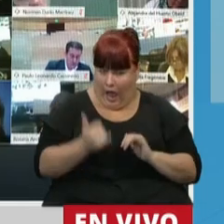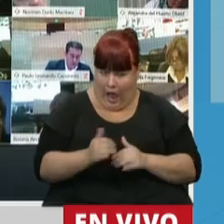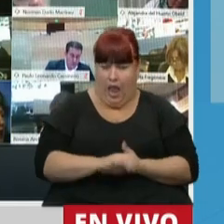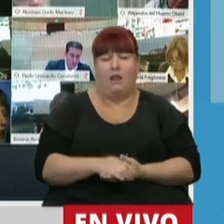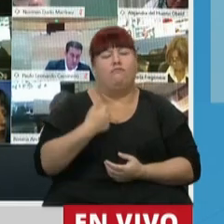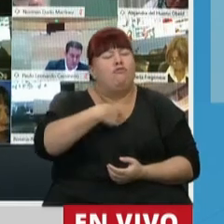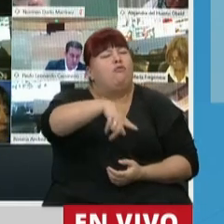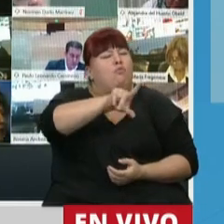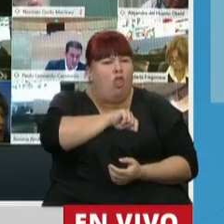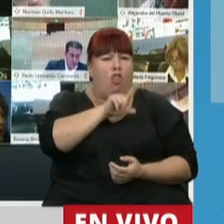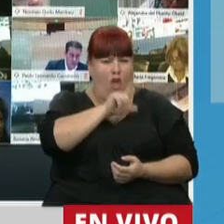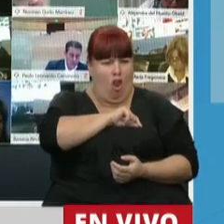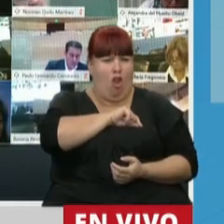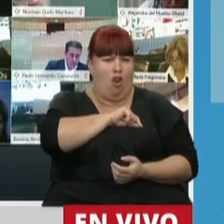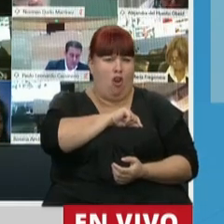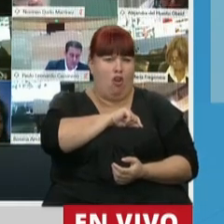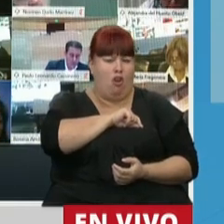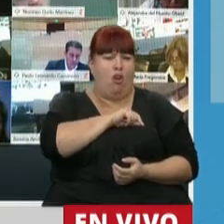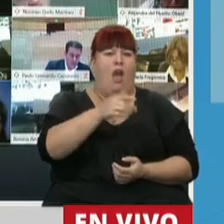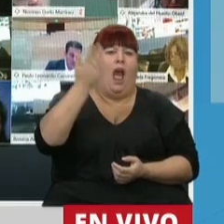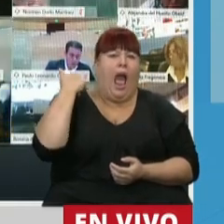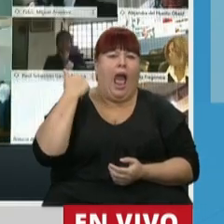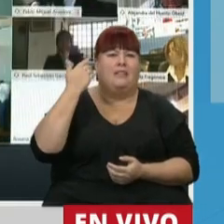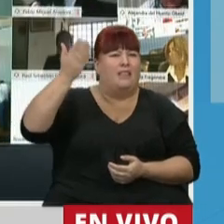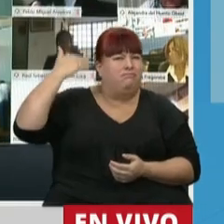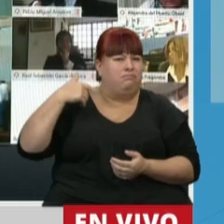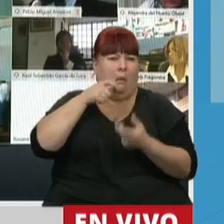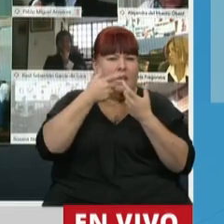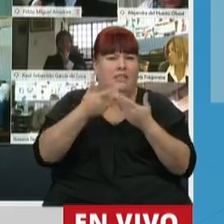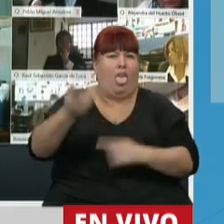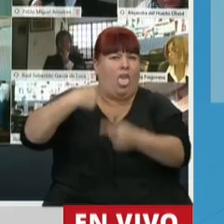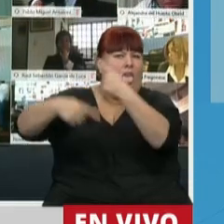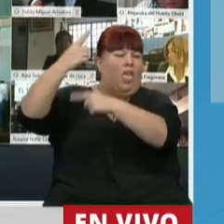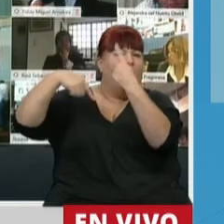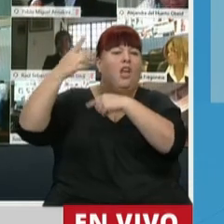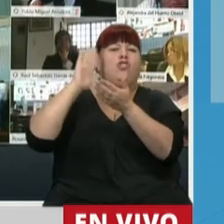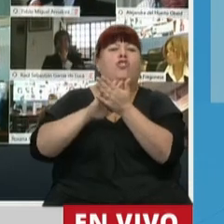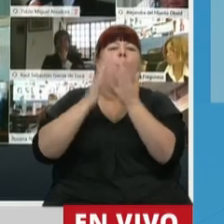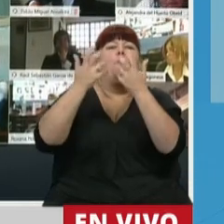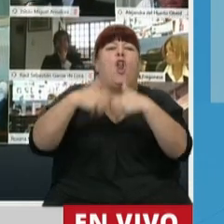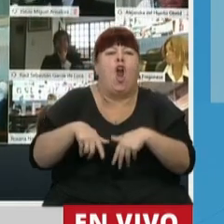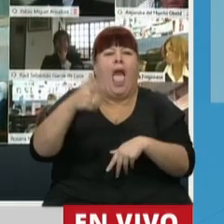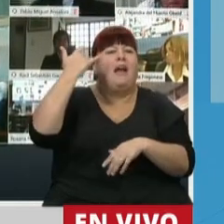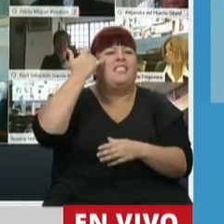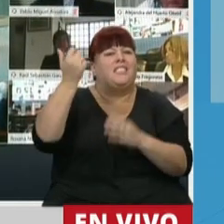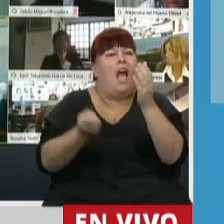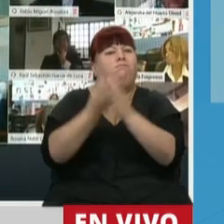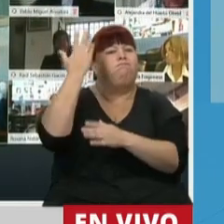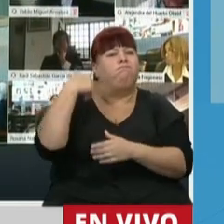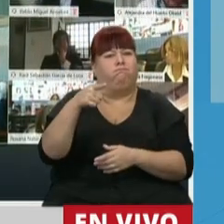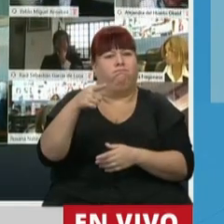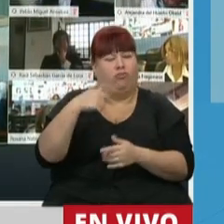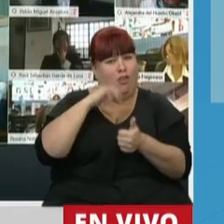Nos dolió profundamente los pasos atrás que se dieron en los programas a los que